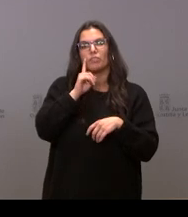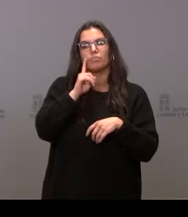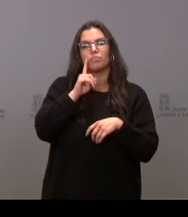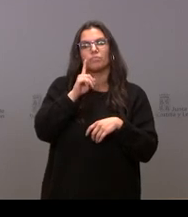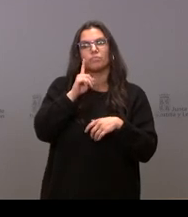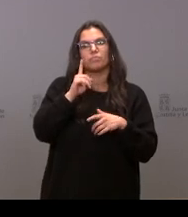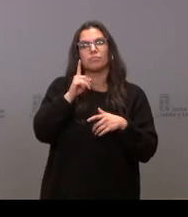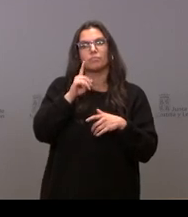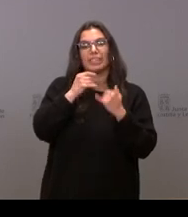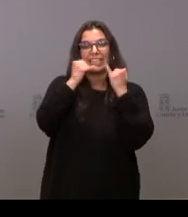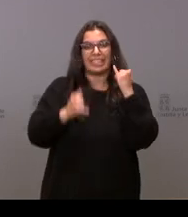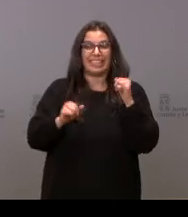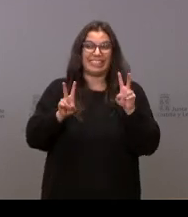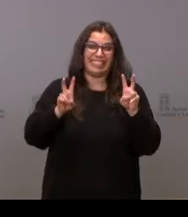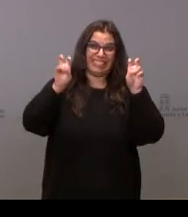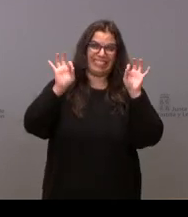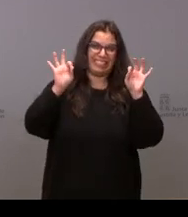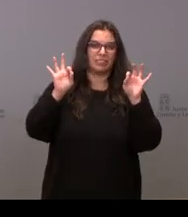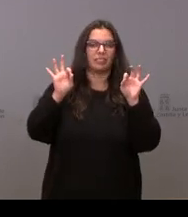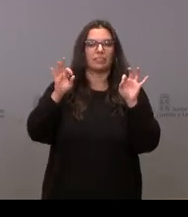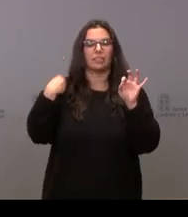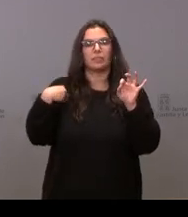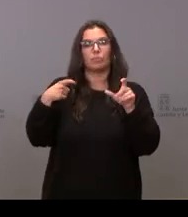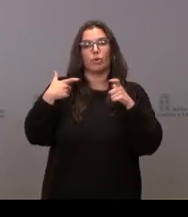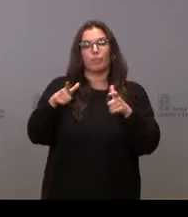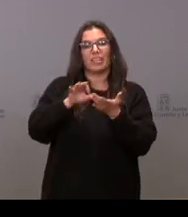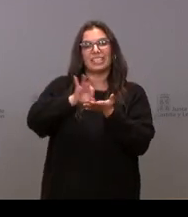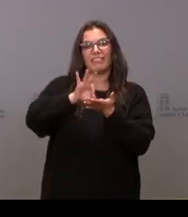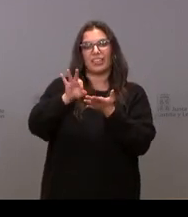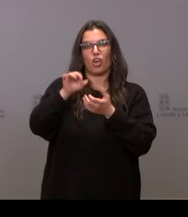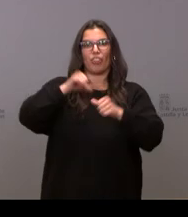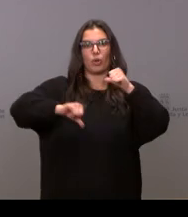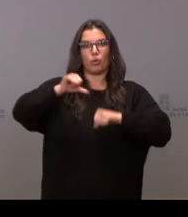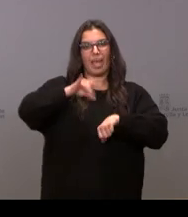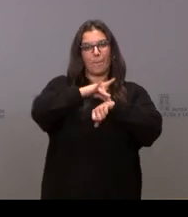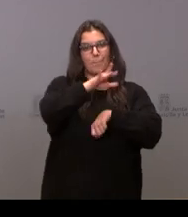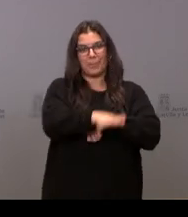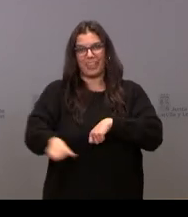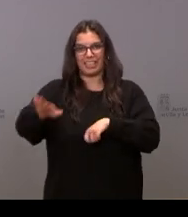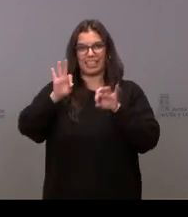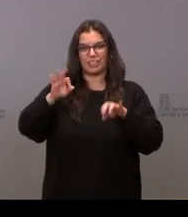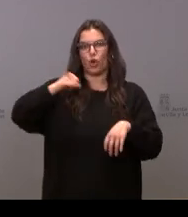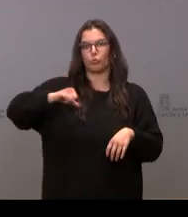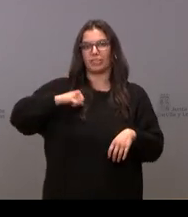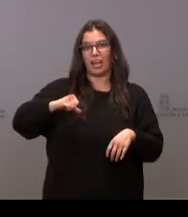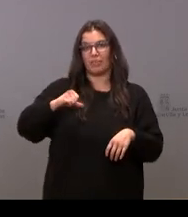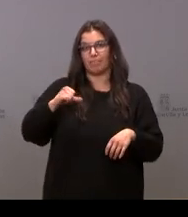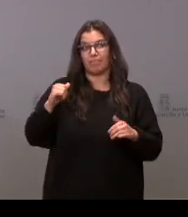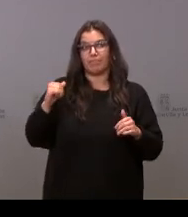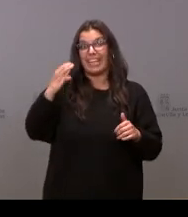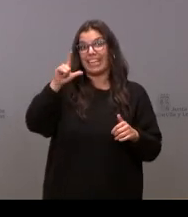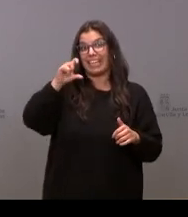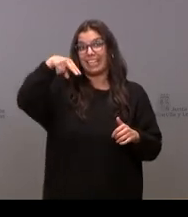crisis entre comillas que se abrió en el servicio de cirugía pediátrica del hospital clínico y bueno